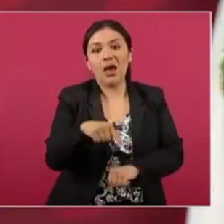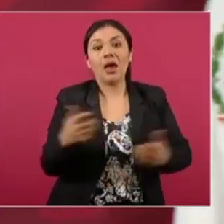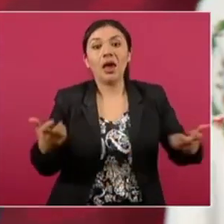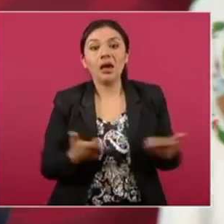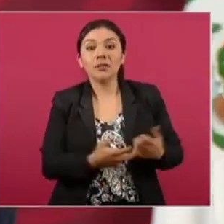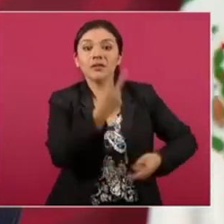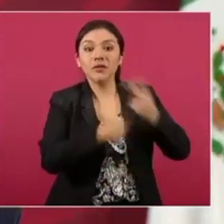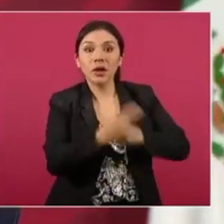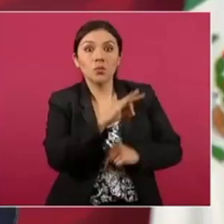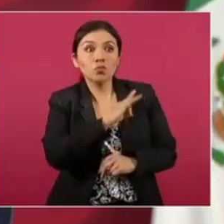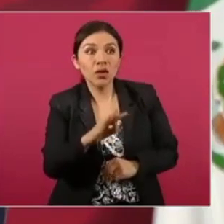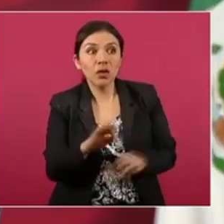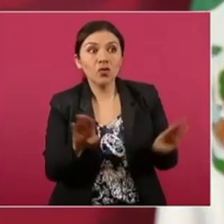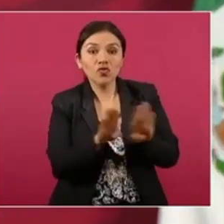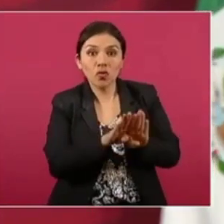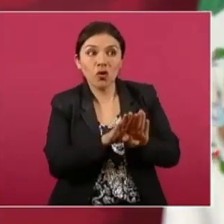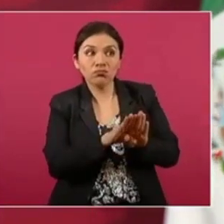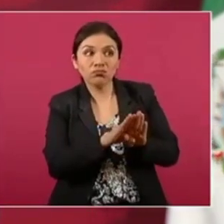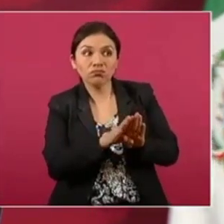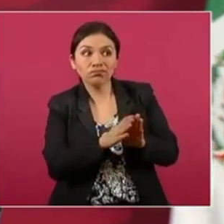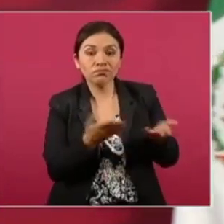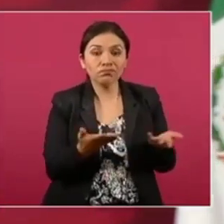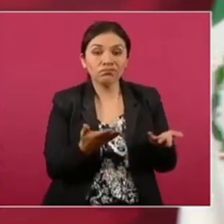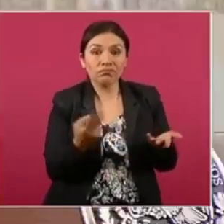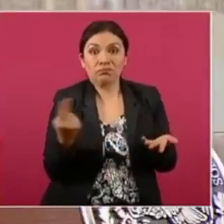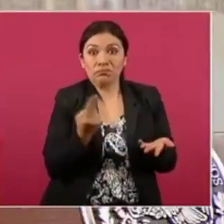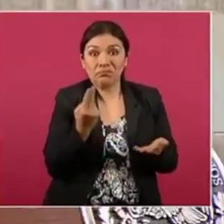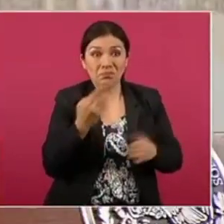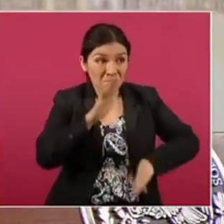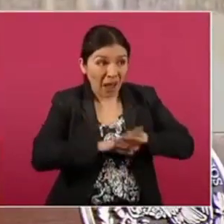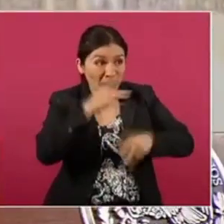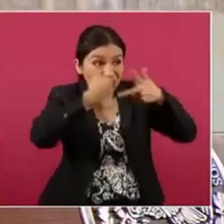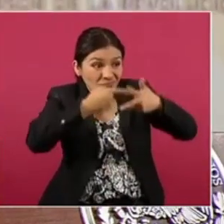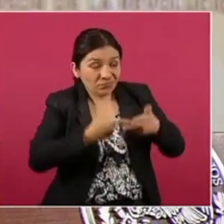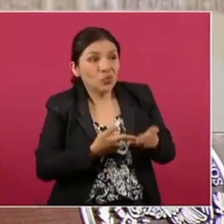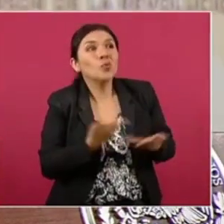si se puede medir, se requiere más